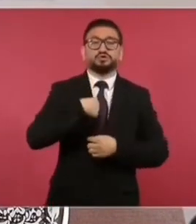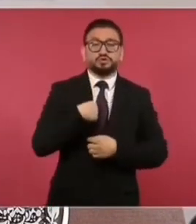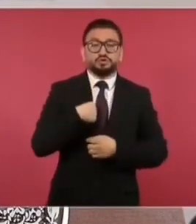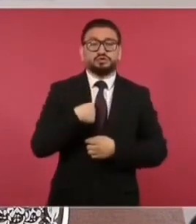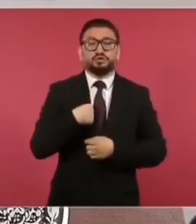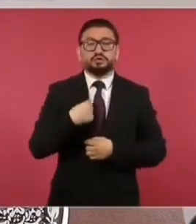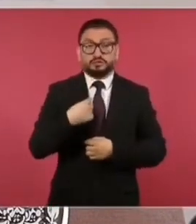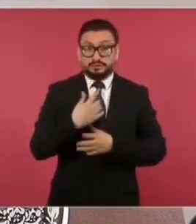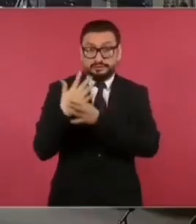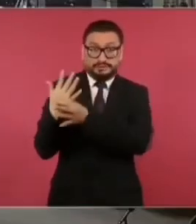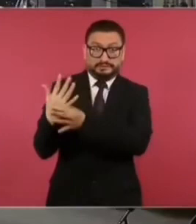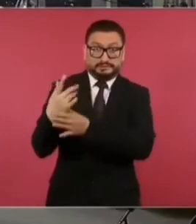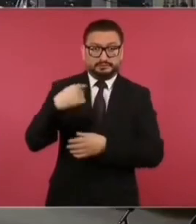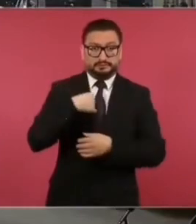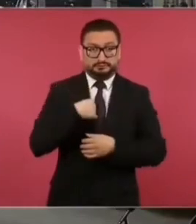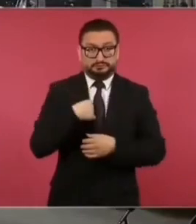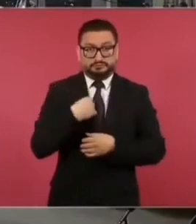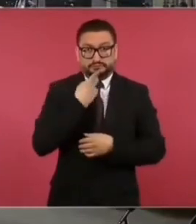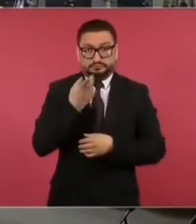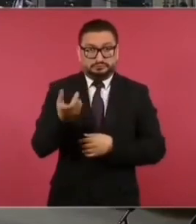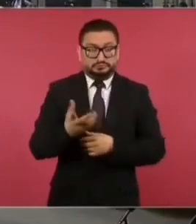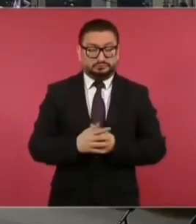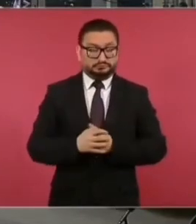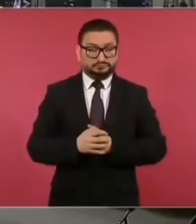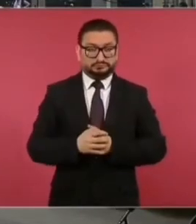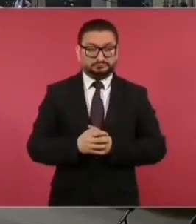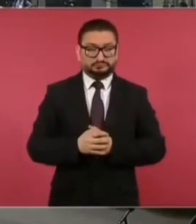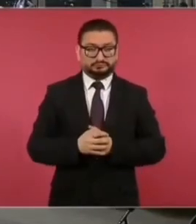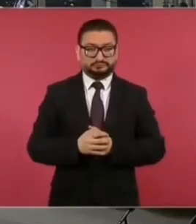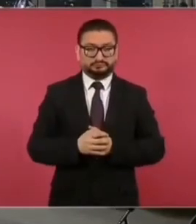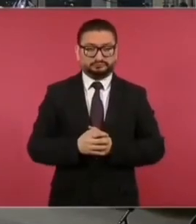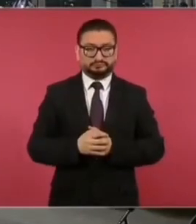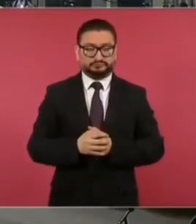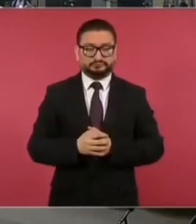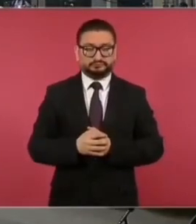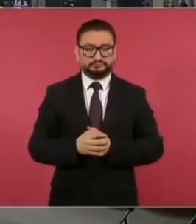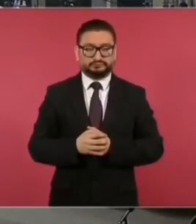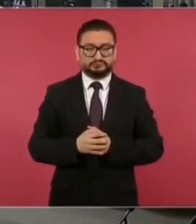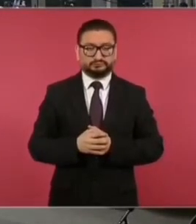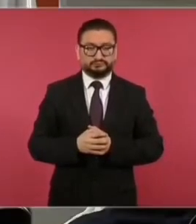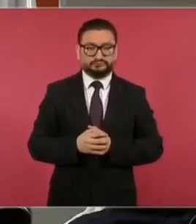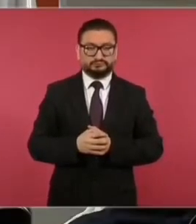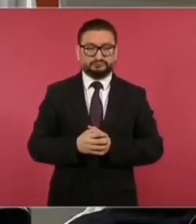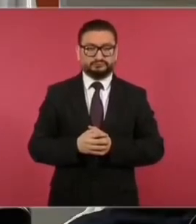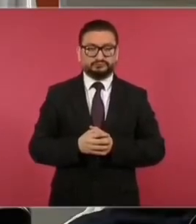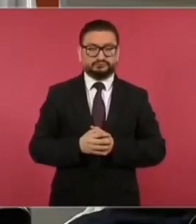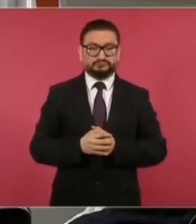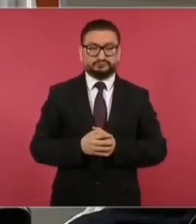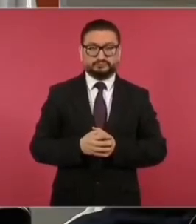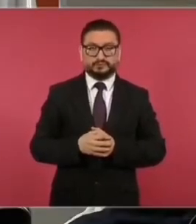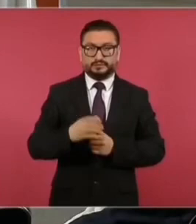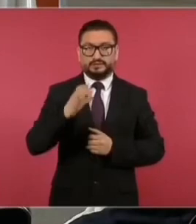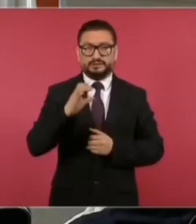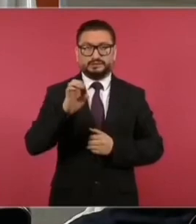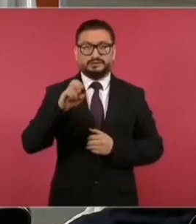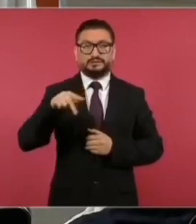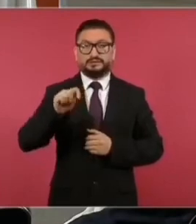a los compañeros de la Asente,